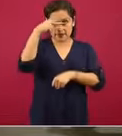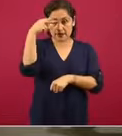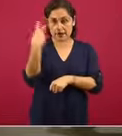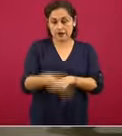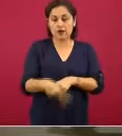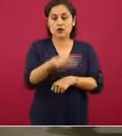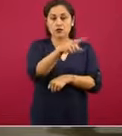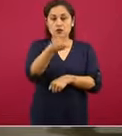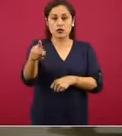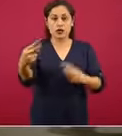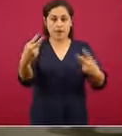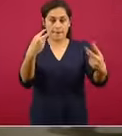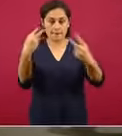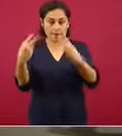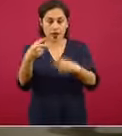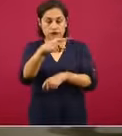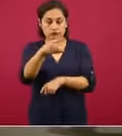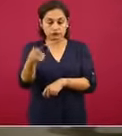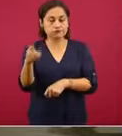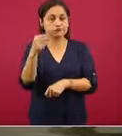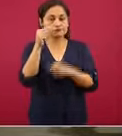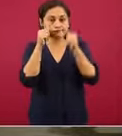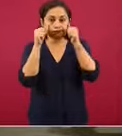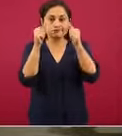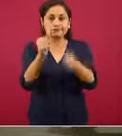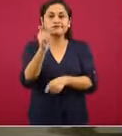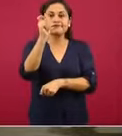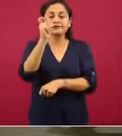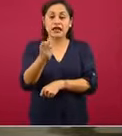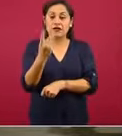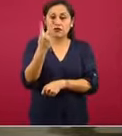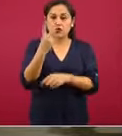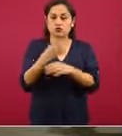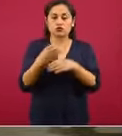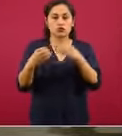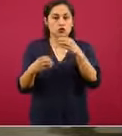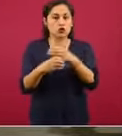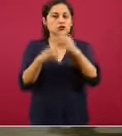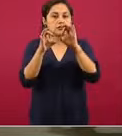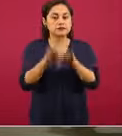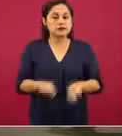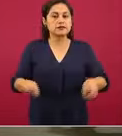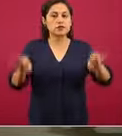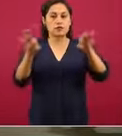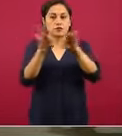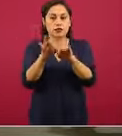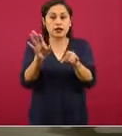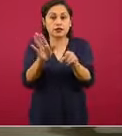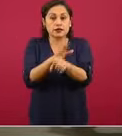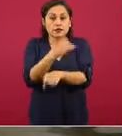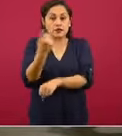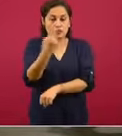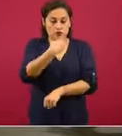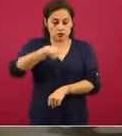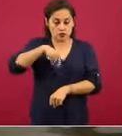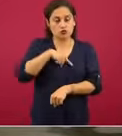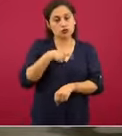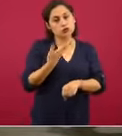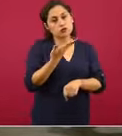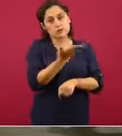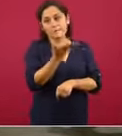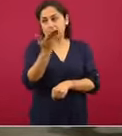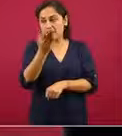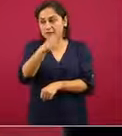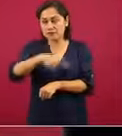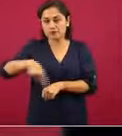que nos escucha, que entienda que hay dos factores, hay dos factores muy claros en los que estamos pidiendo la cooperación, la cooperación de la